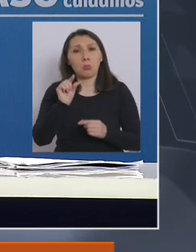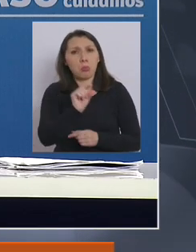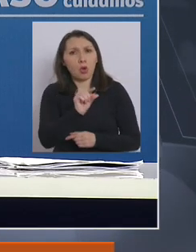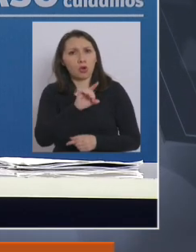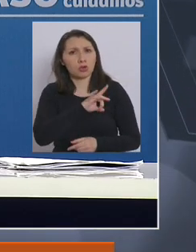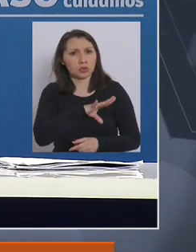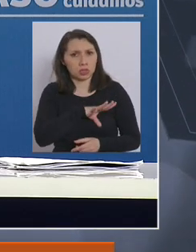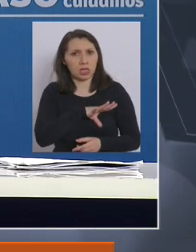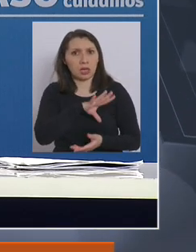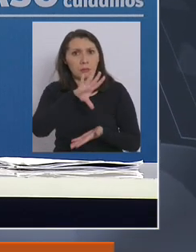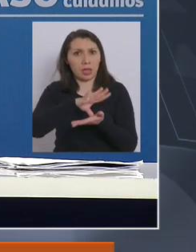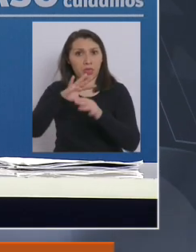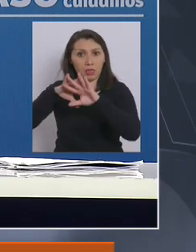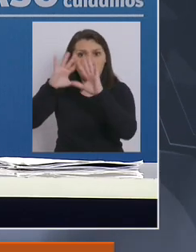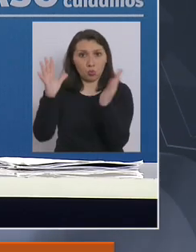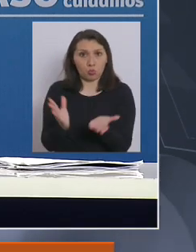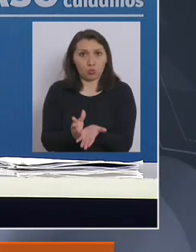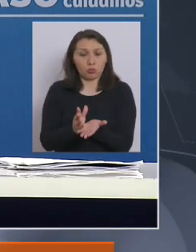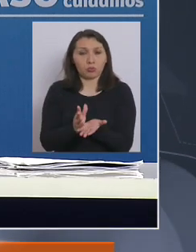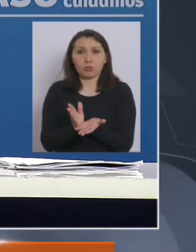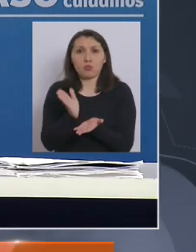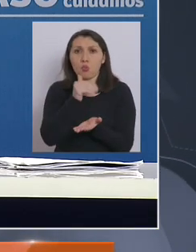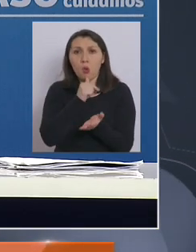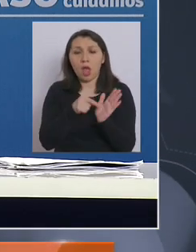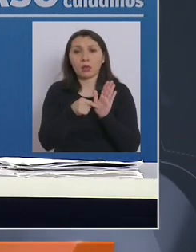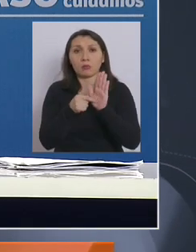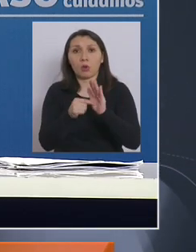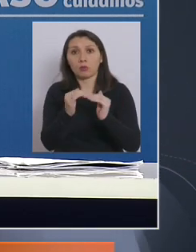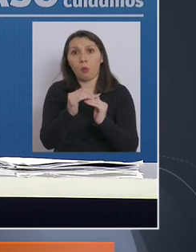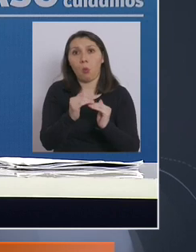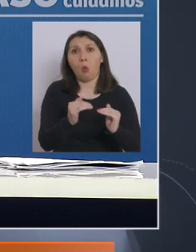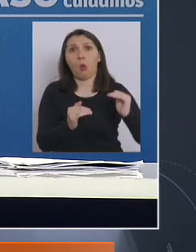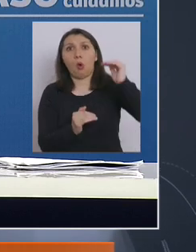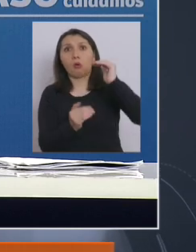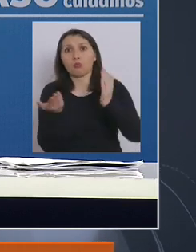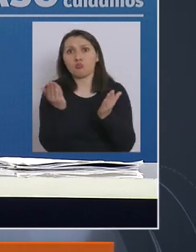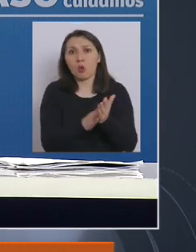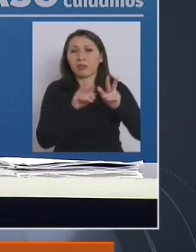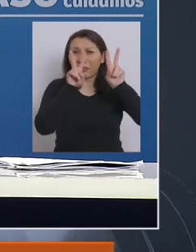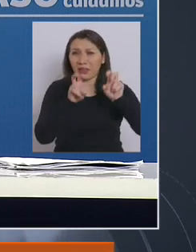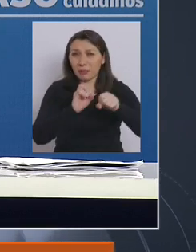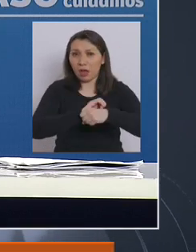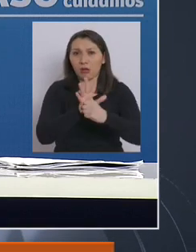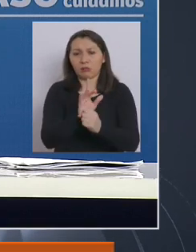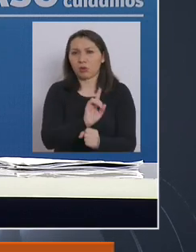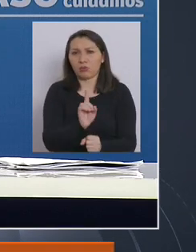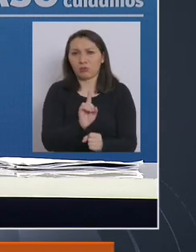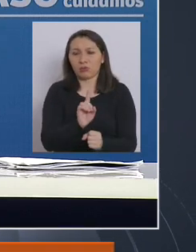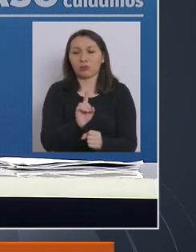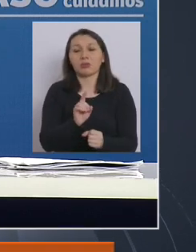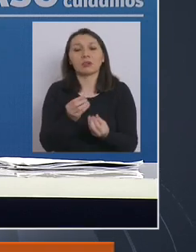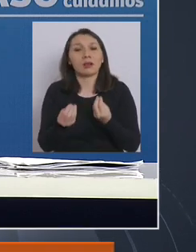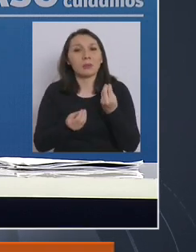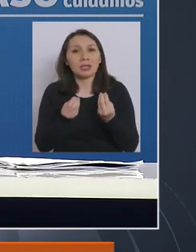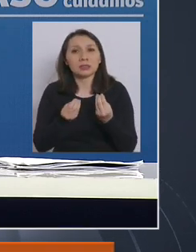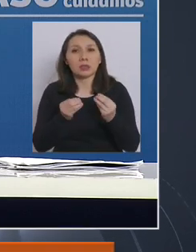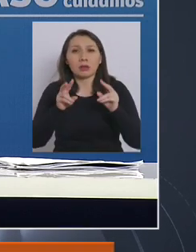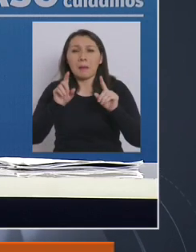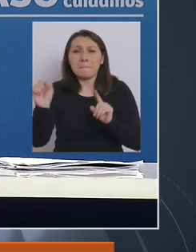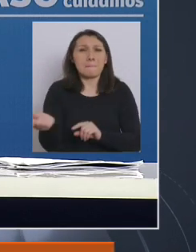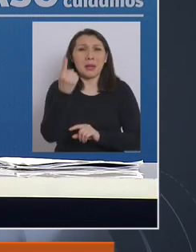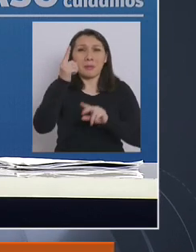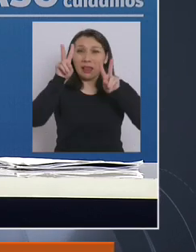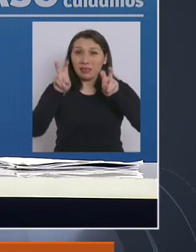pocos países en el mundo que no ha mostrado exceso de mortalidad. Por lo tanto, la causa